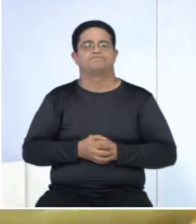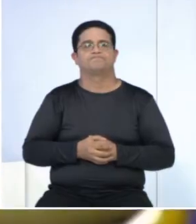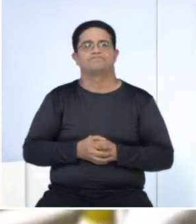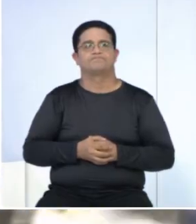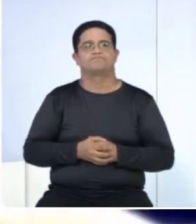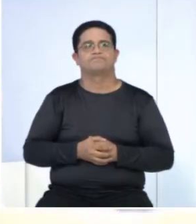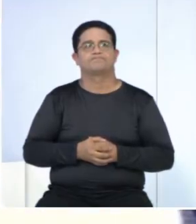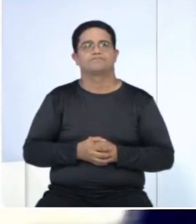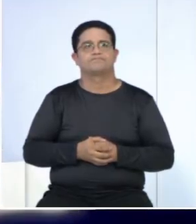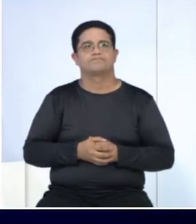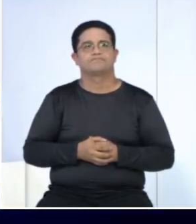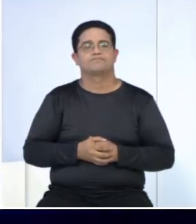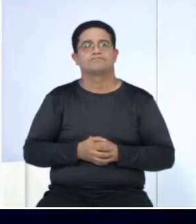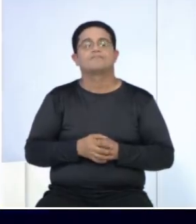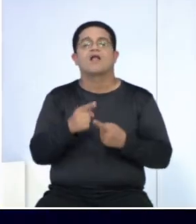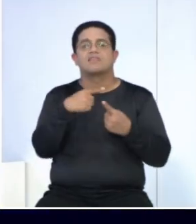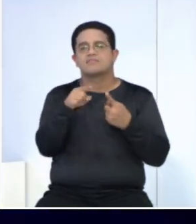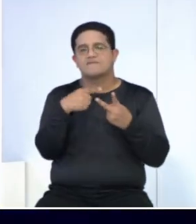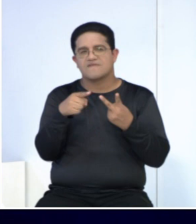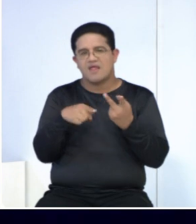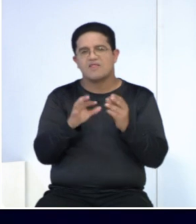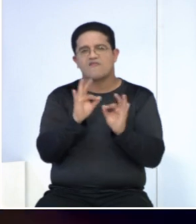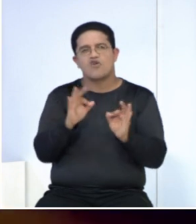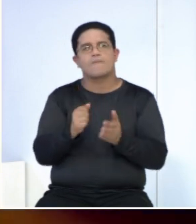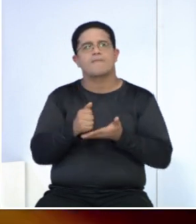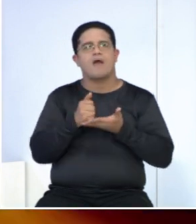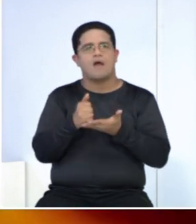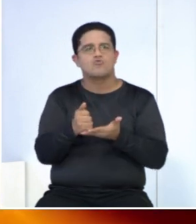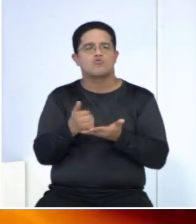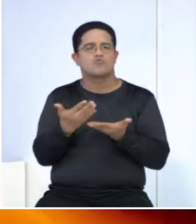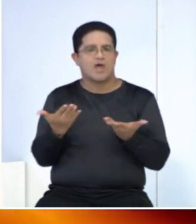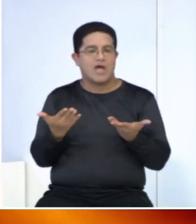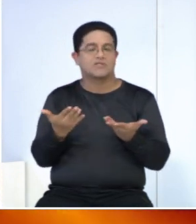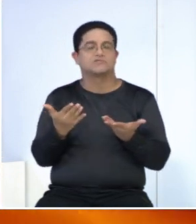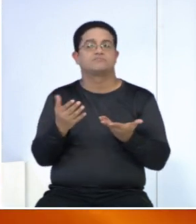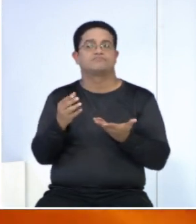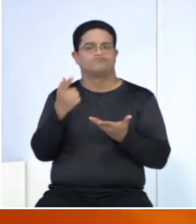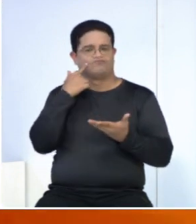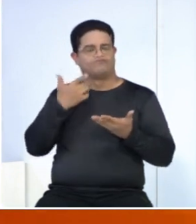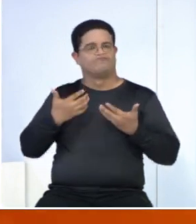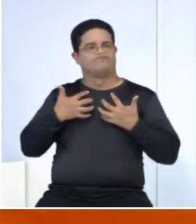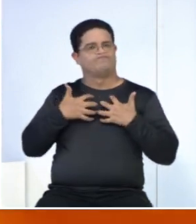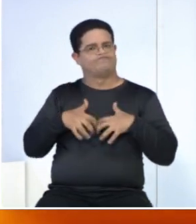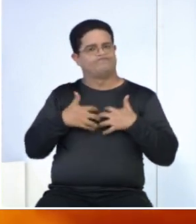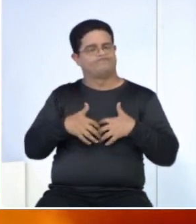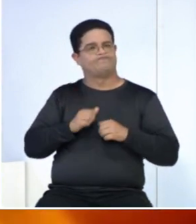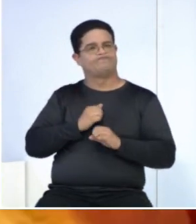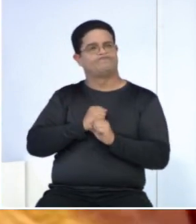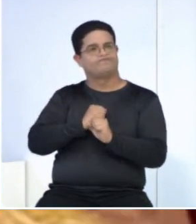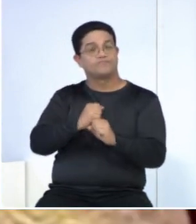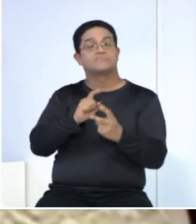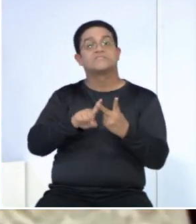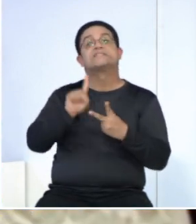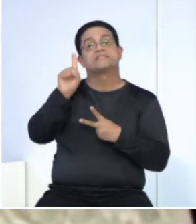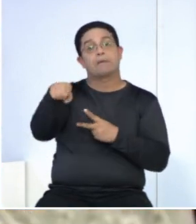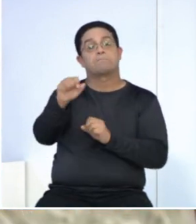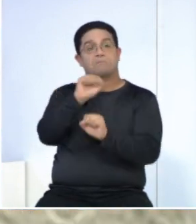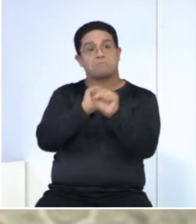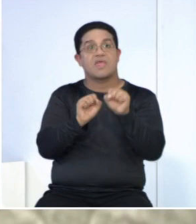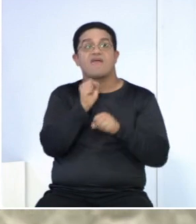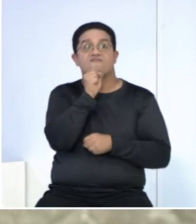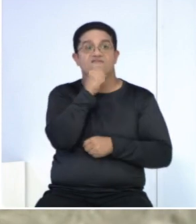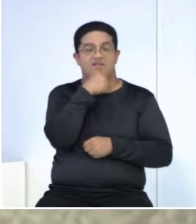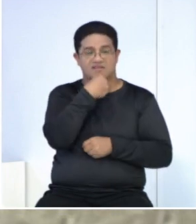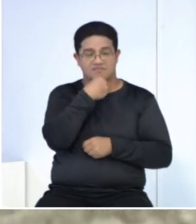Con una diversa gama de beneficios, desde la mejora de la oxigenación celular hasta la prevención del envejecimiento prematuro,